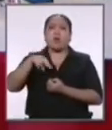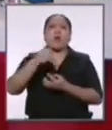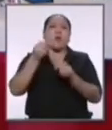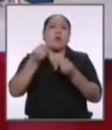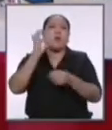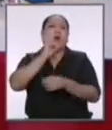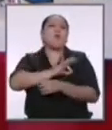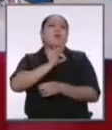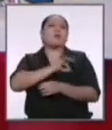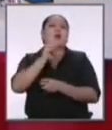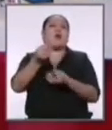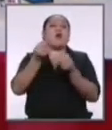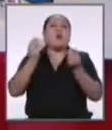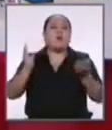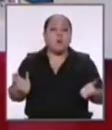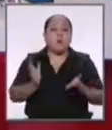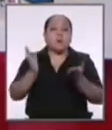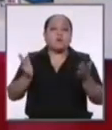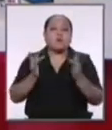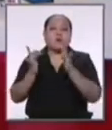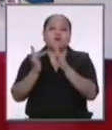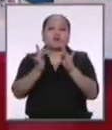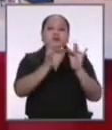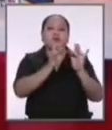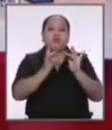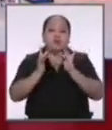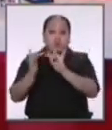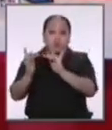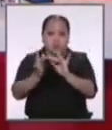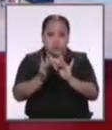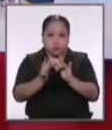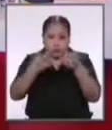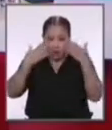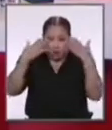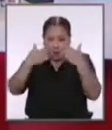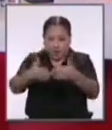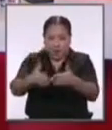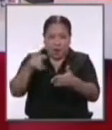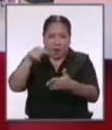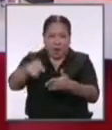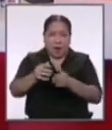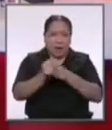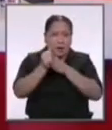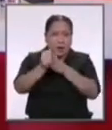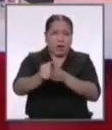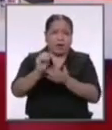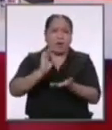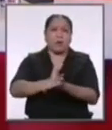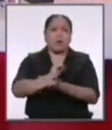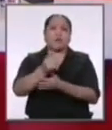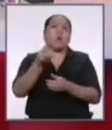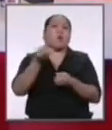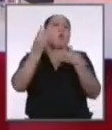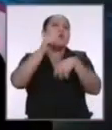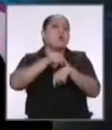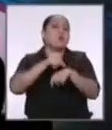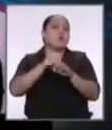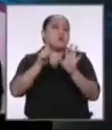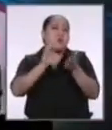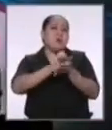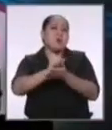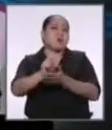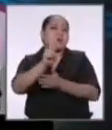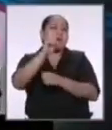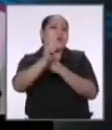ventajas? ¿cómo impulsaría la interconexión digital orientada a la educación? ¿y en qué plazos? ¿seis meses? ¿dos años?